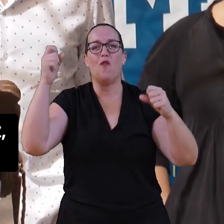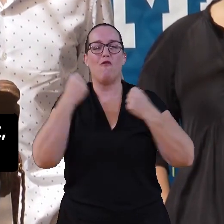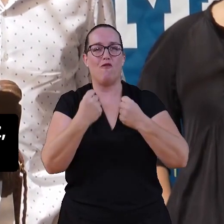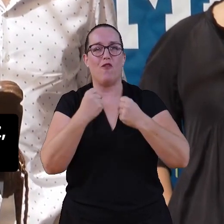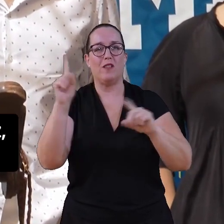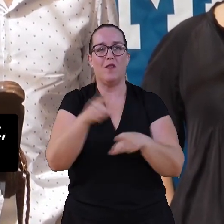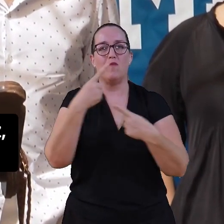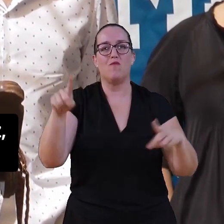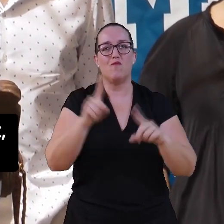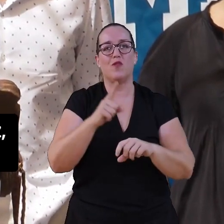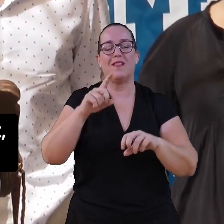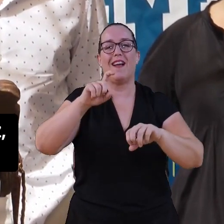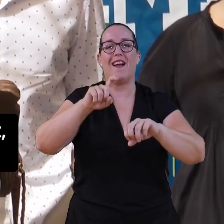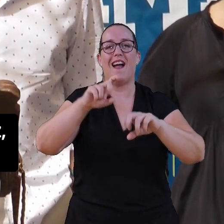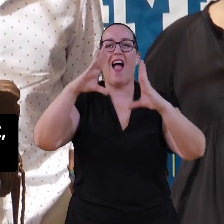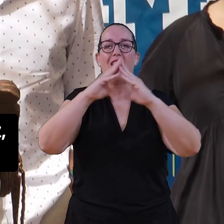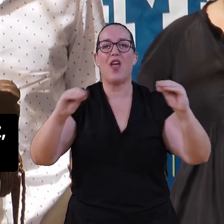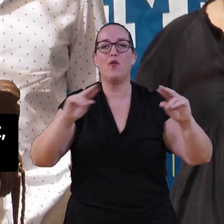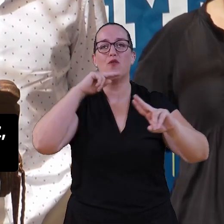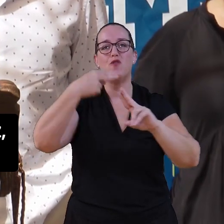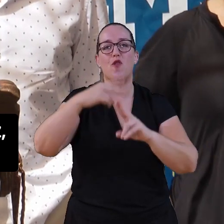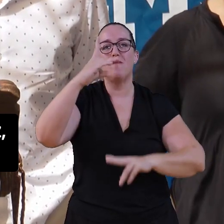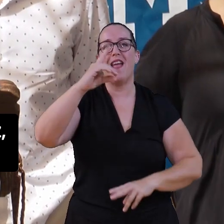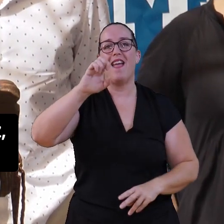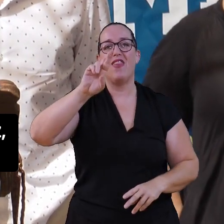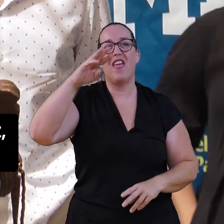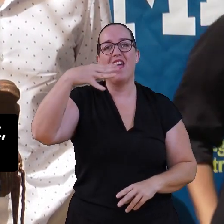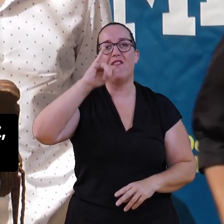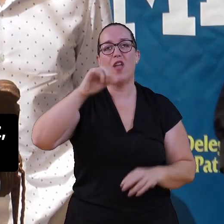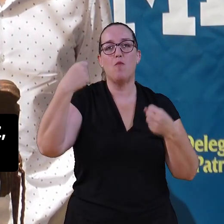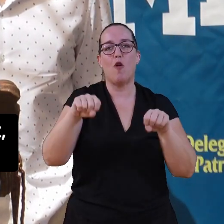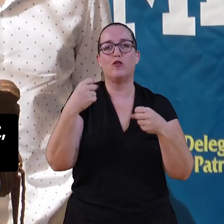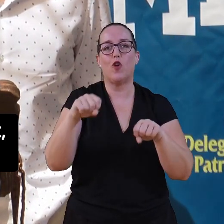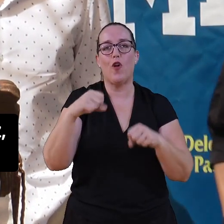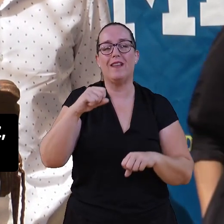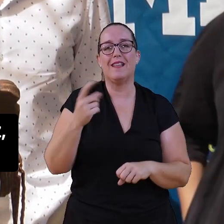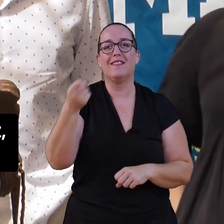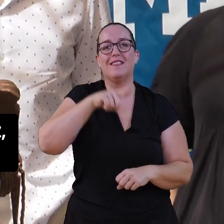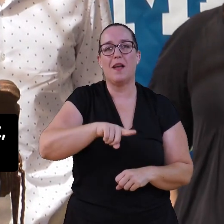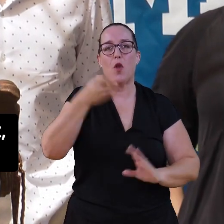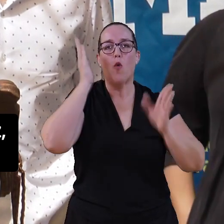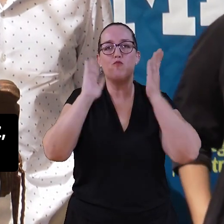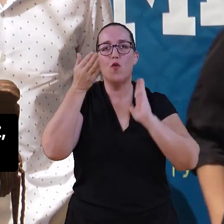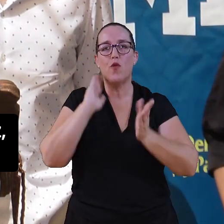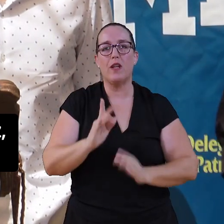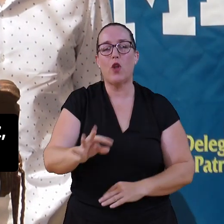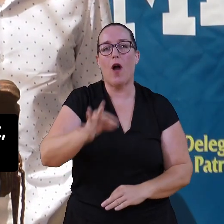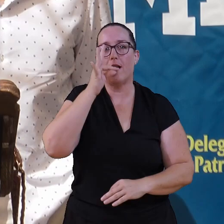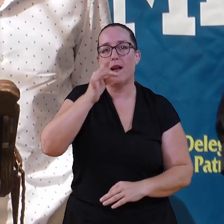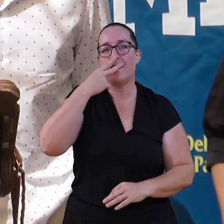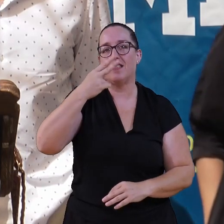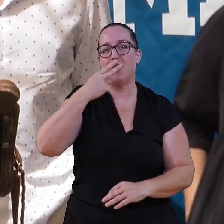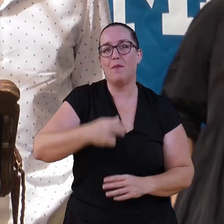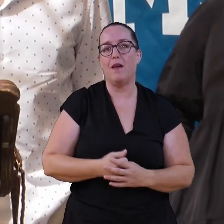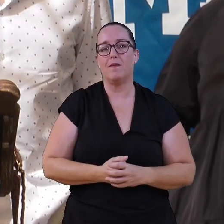por figuras como Antonio Carmona, Israel Fernández, este cartel de la decimoquinta edición de la Noche